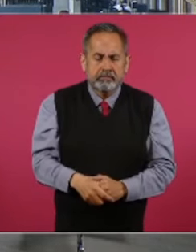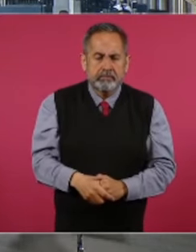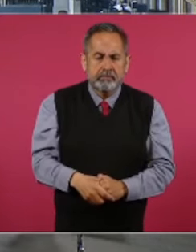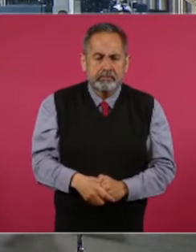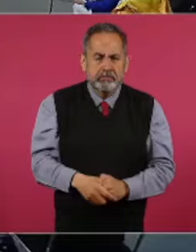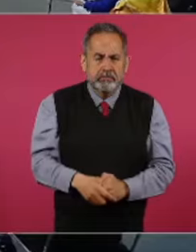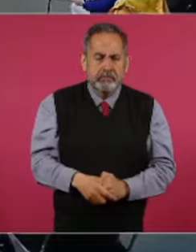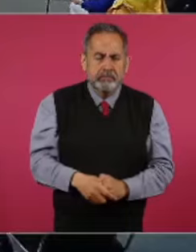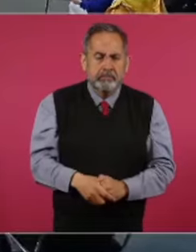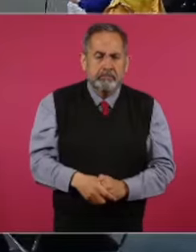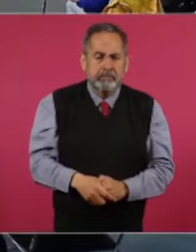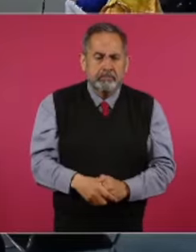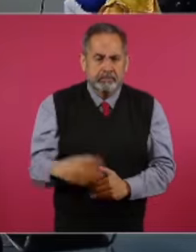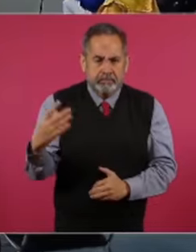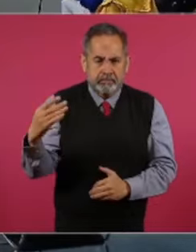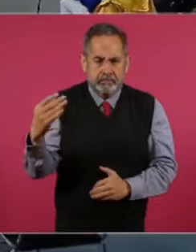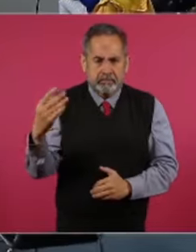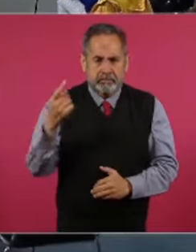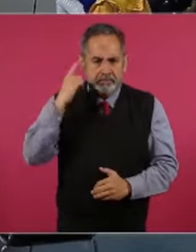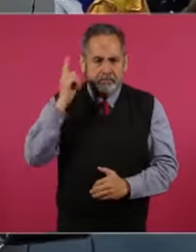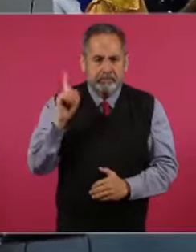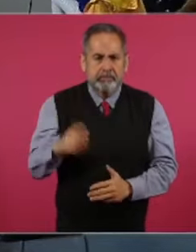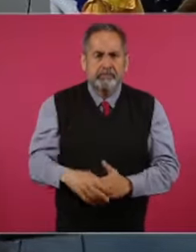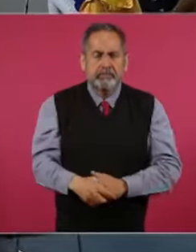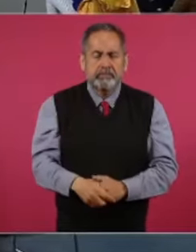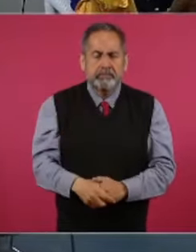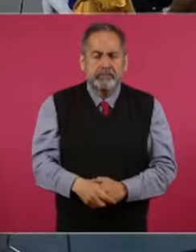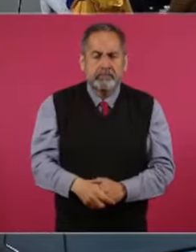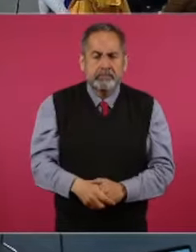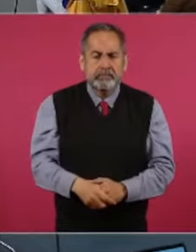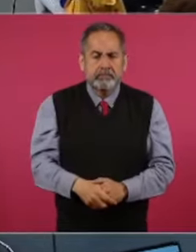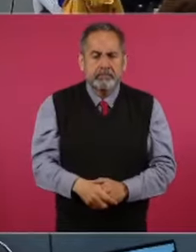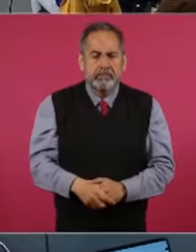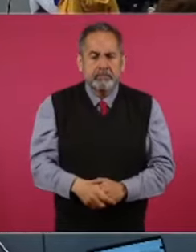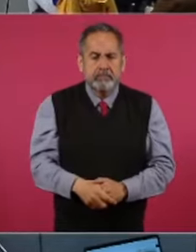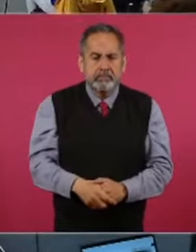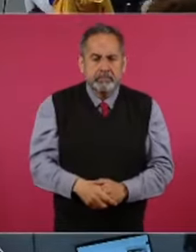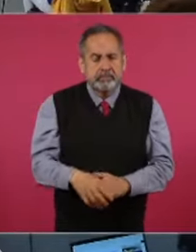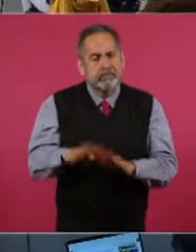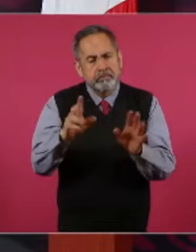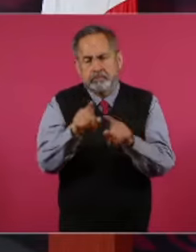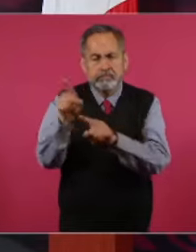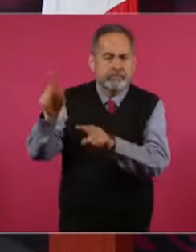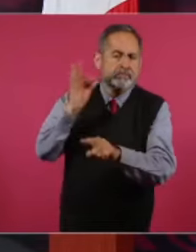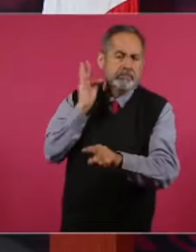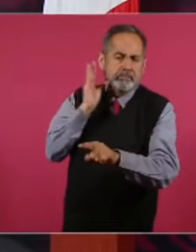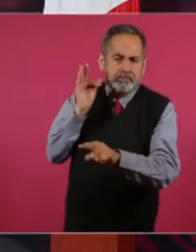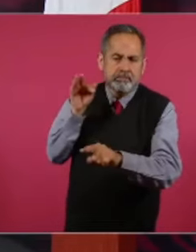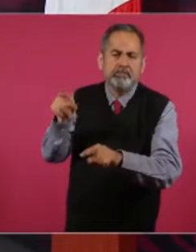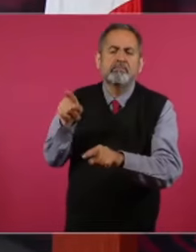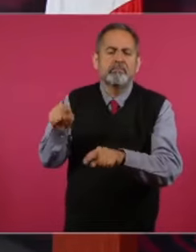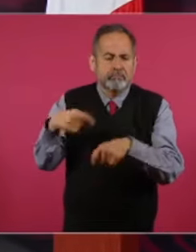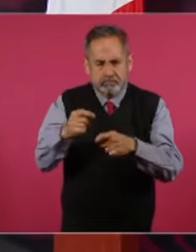y nada más saber en qué penal se le pudiera estar ingresando. Pues eso la Fiscalía se los puede